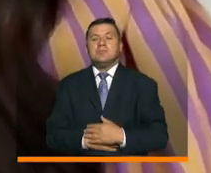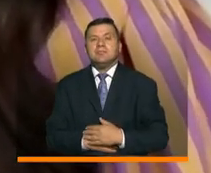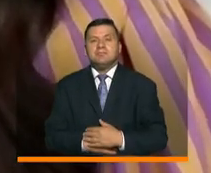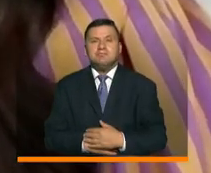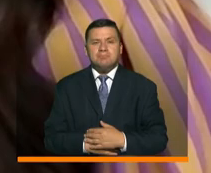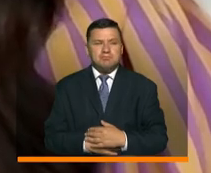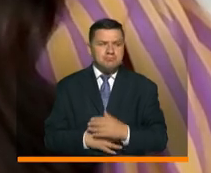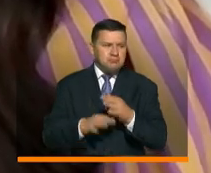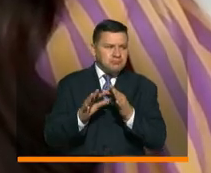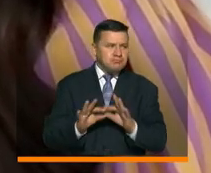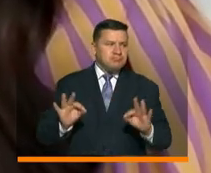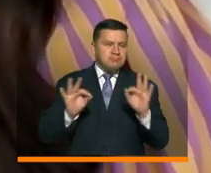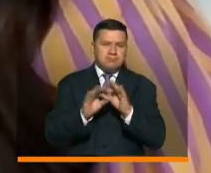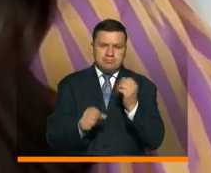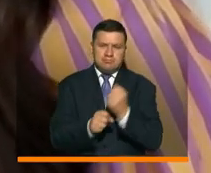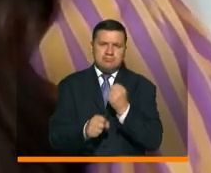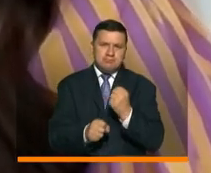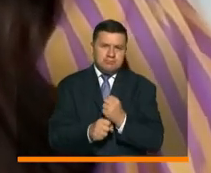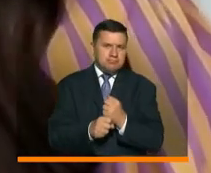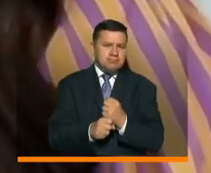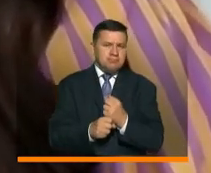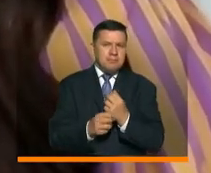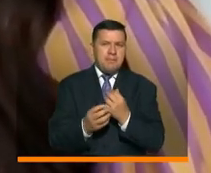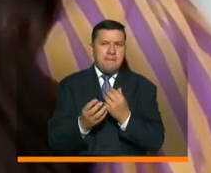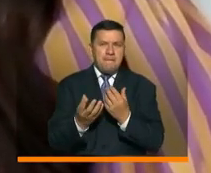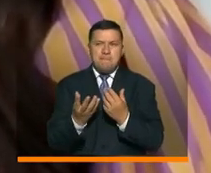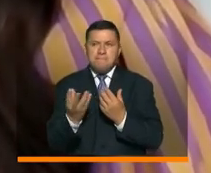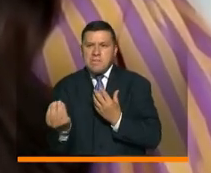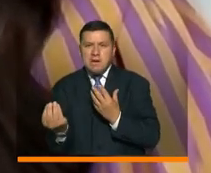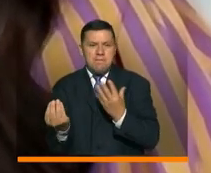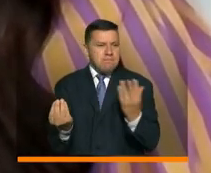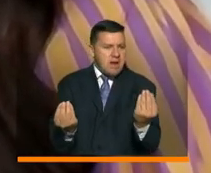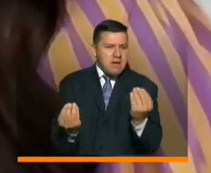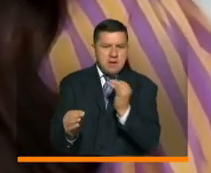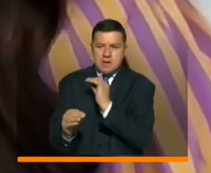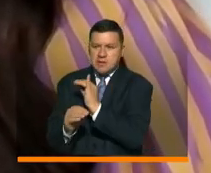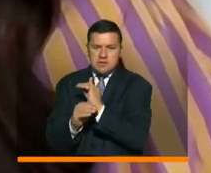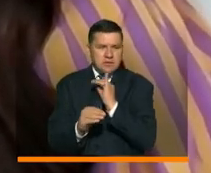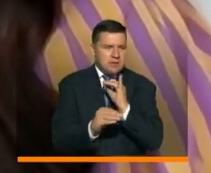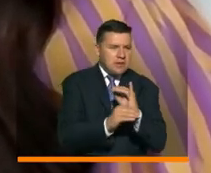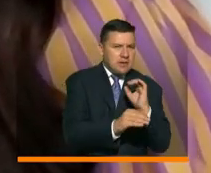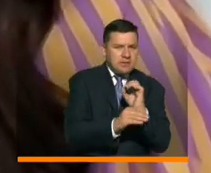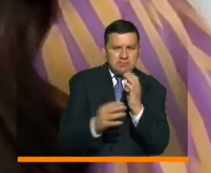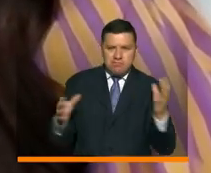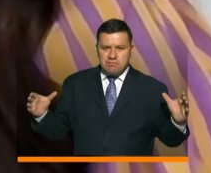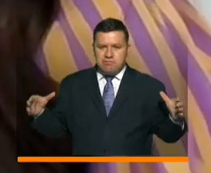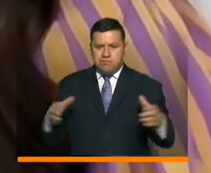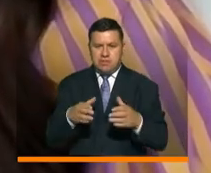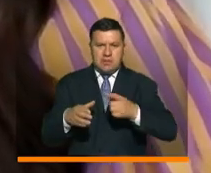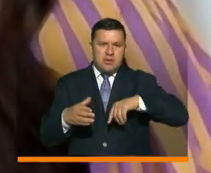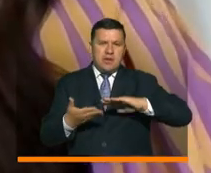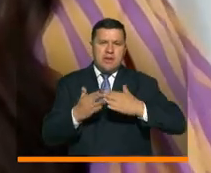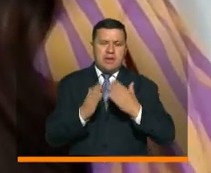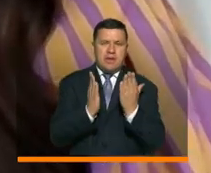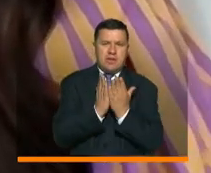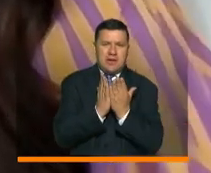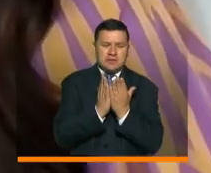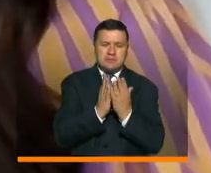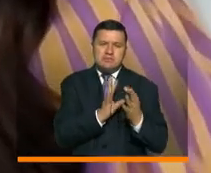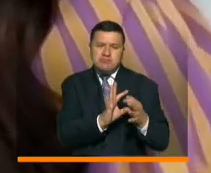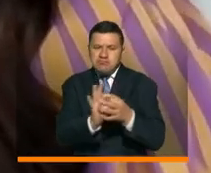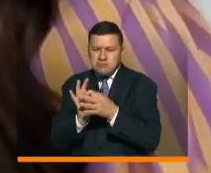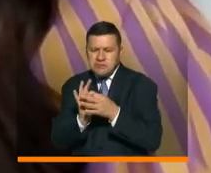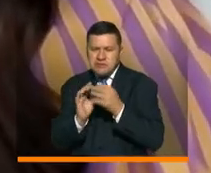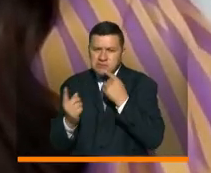Ha sido muy importante este trabajo intersectorial e interinstitucional que hemos realizado con todos los actores de la comunidad educativa y